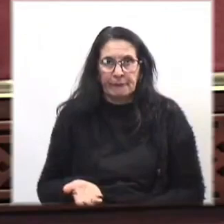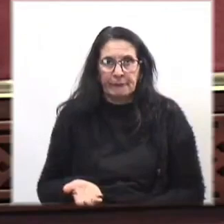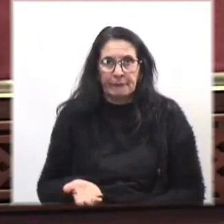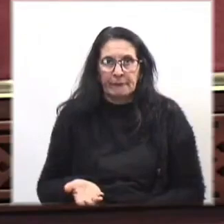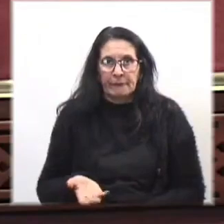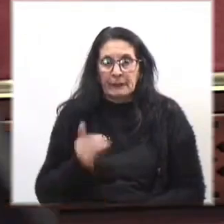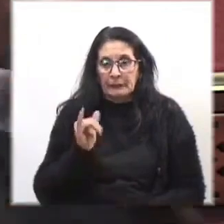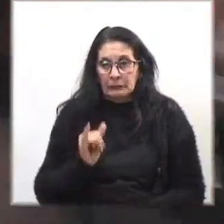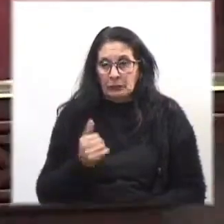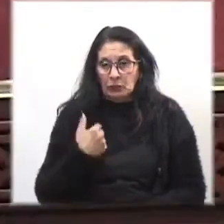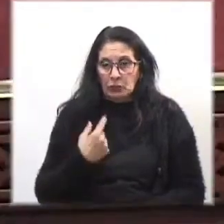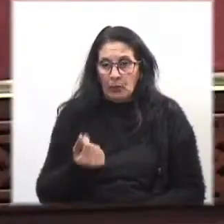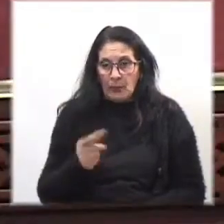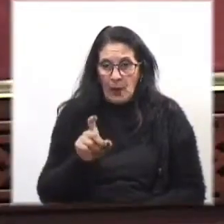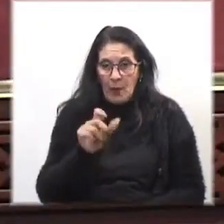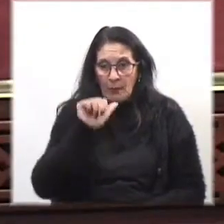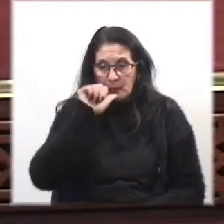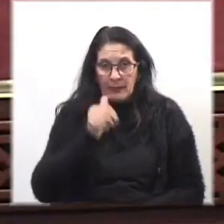Compre el agua para tomar.